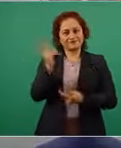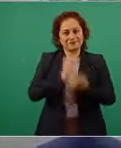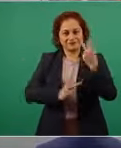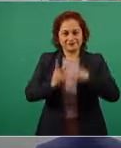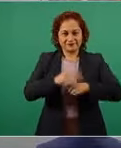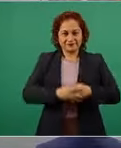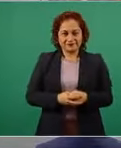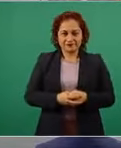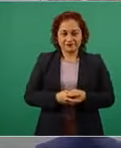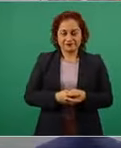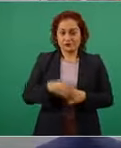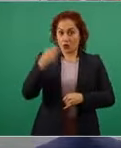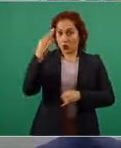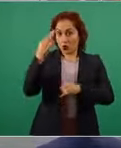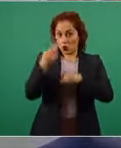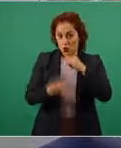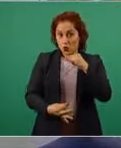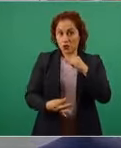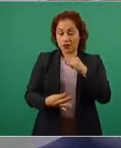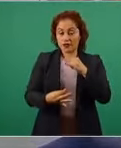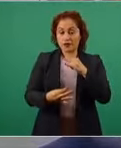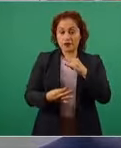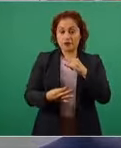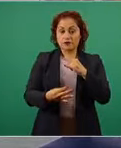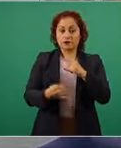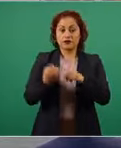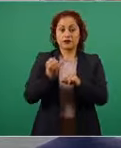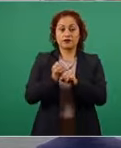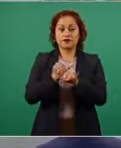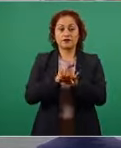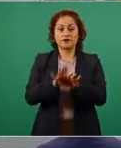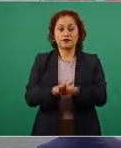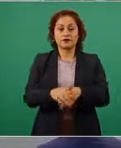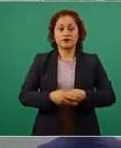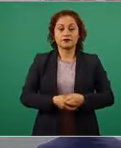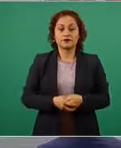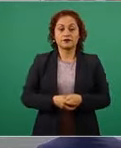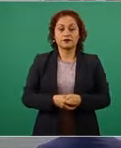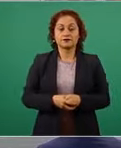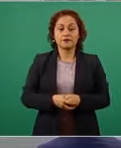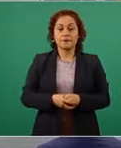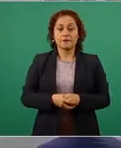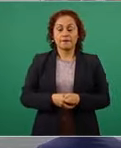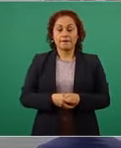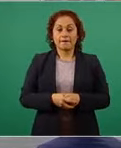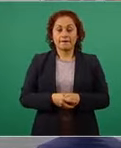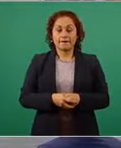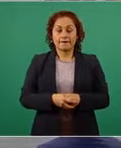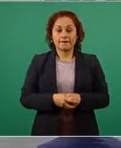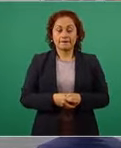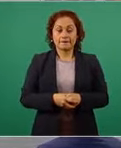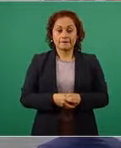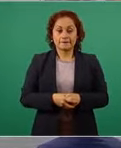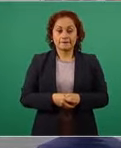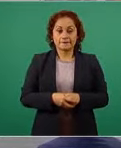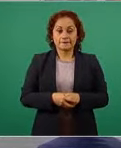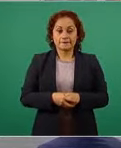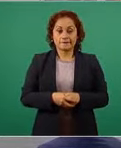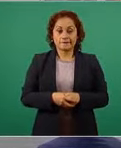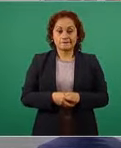pues informando porque así lo hacemos cuando llega este